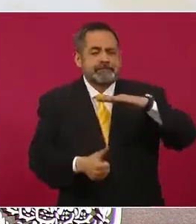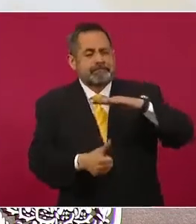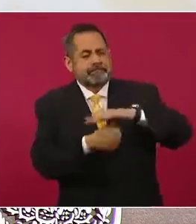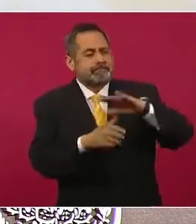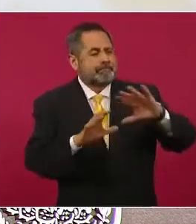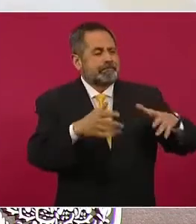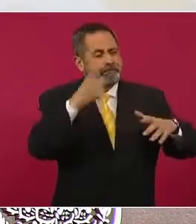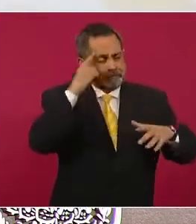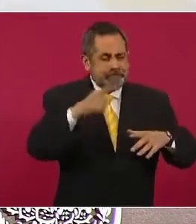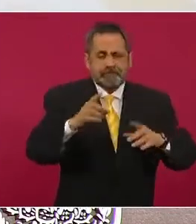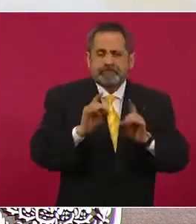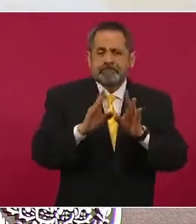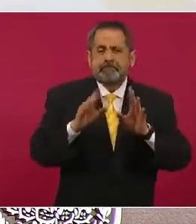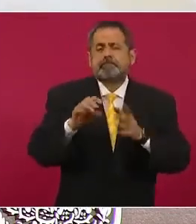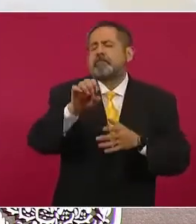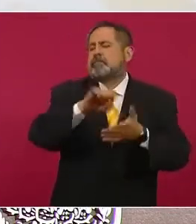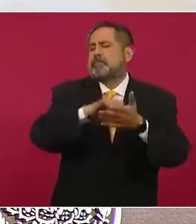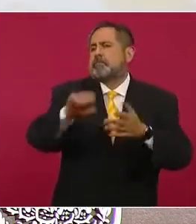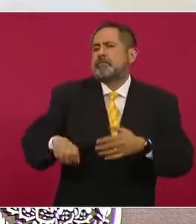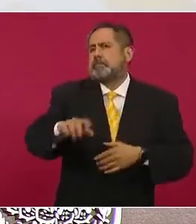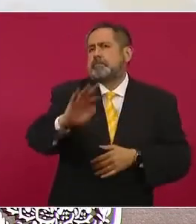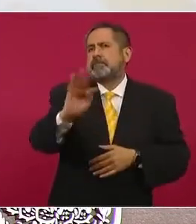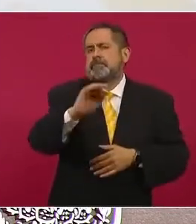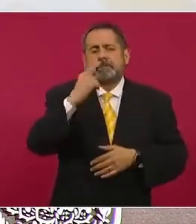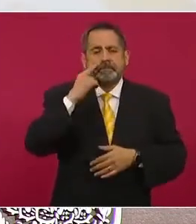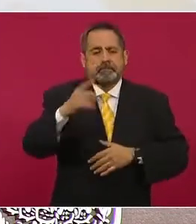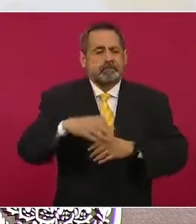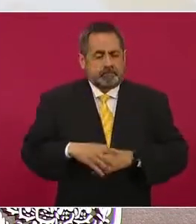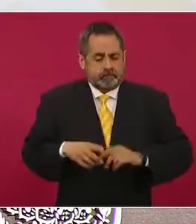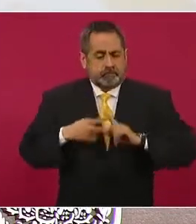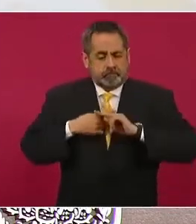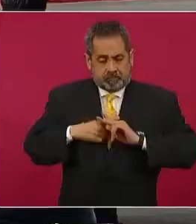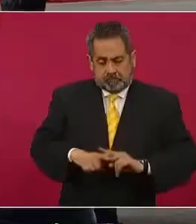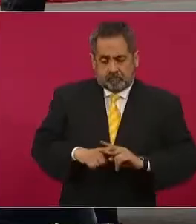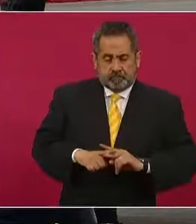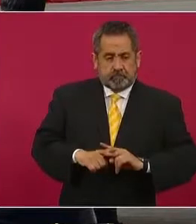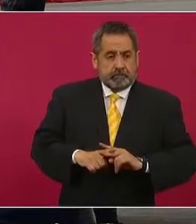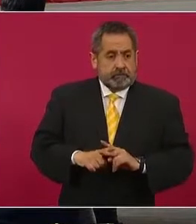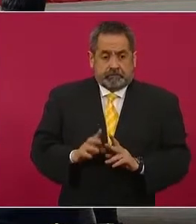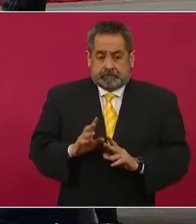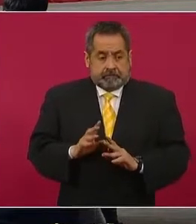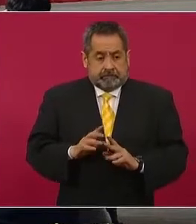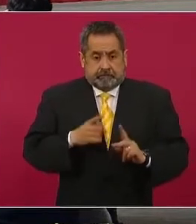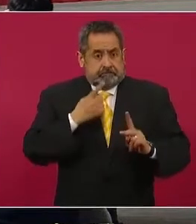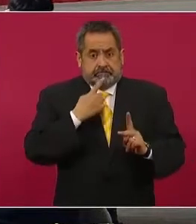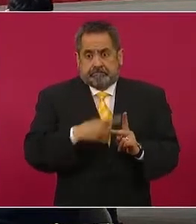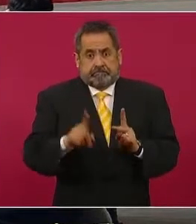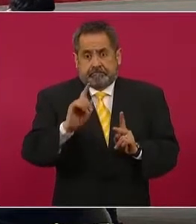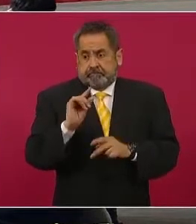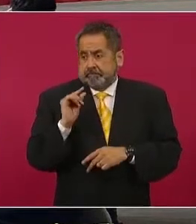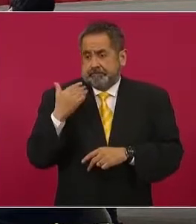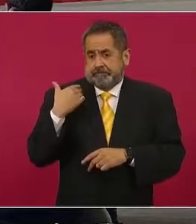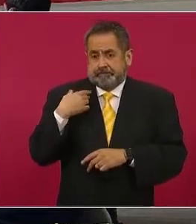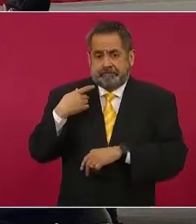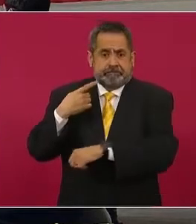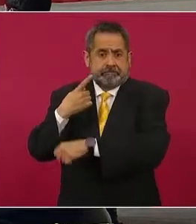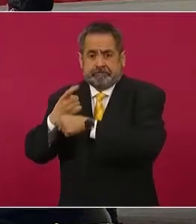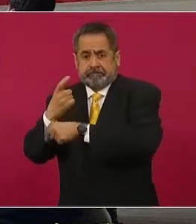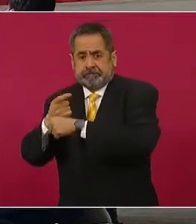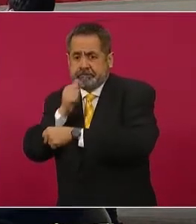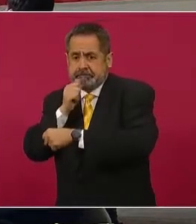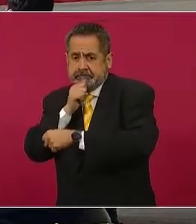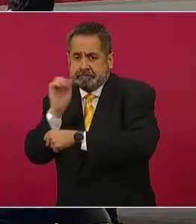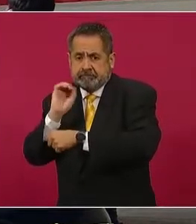maestra a lo mejor inicié en este proceso de educación y bueno, en mi primera dosis ahí se les va a atender de